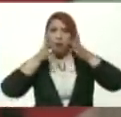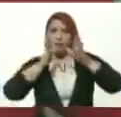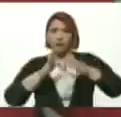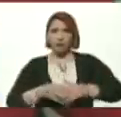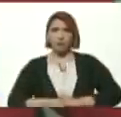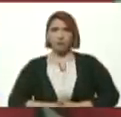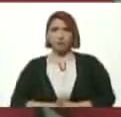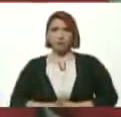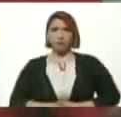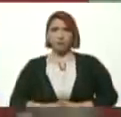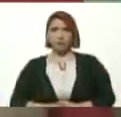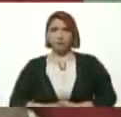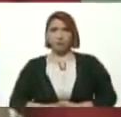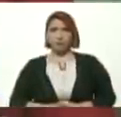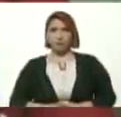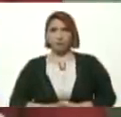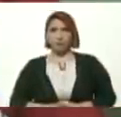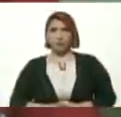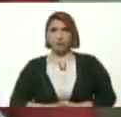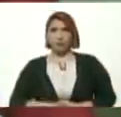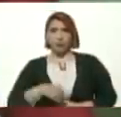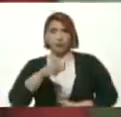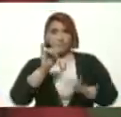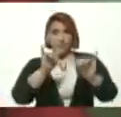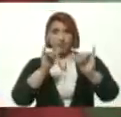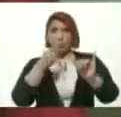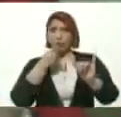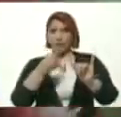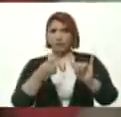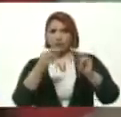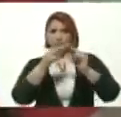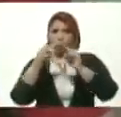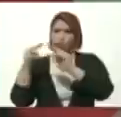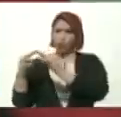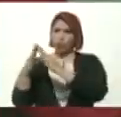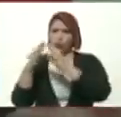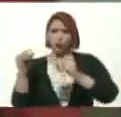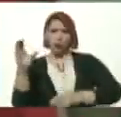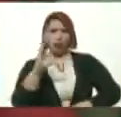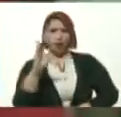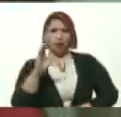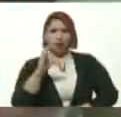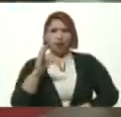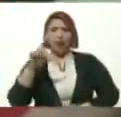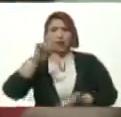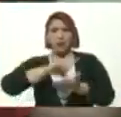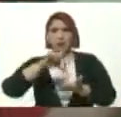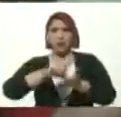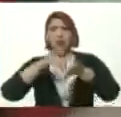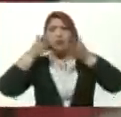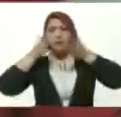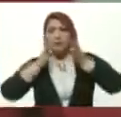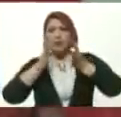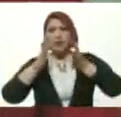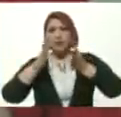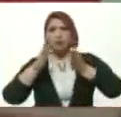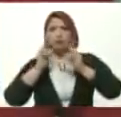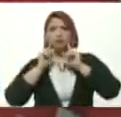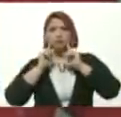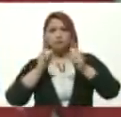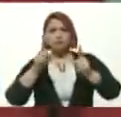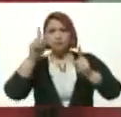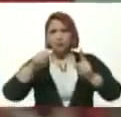Te lo decía Conocido por Todos los Caraqueños Como el Liceo Andrés Bello En estos Pasillos